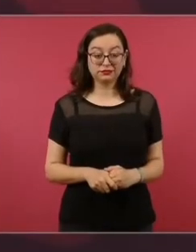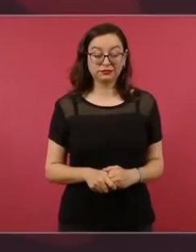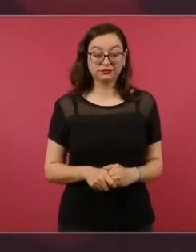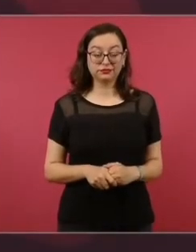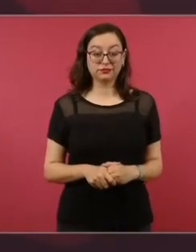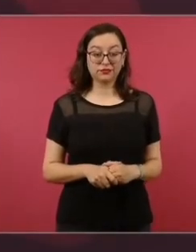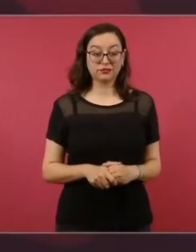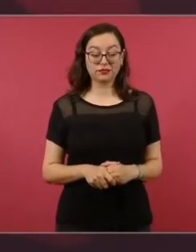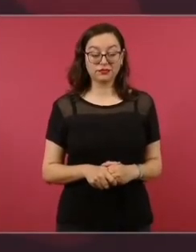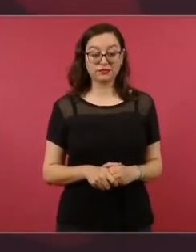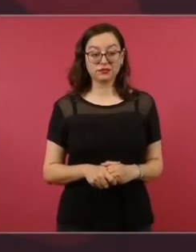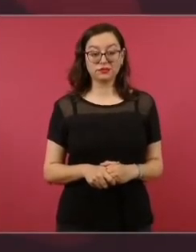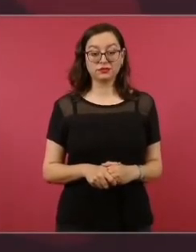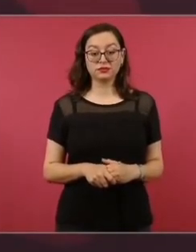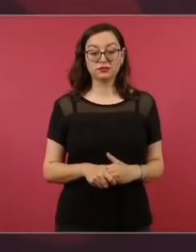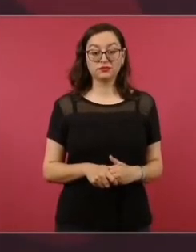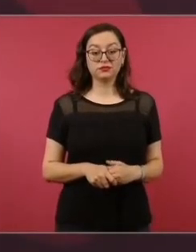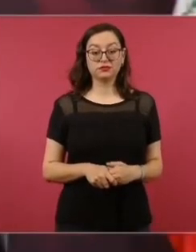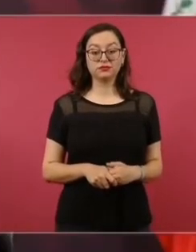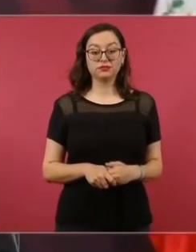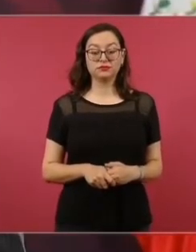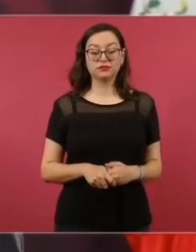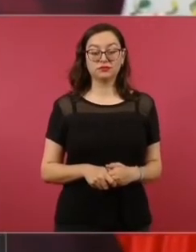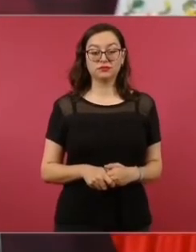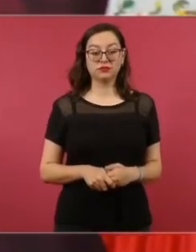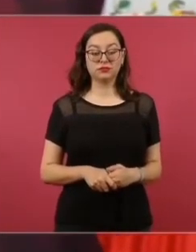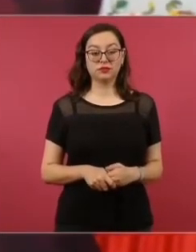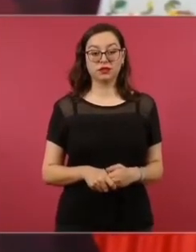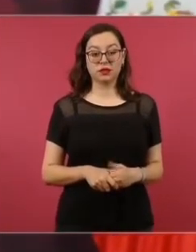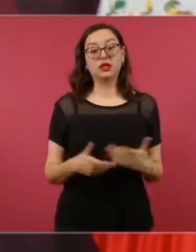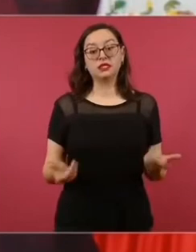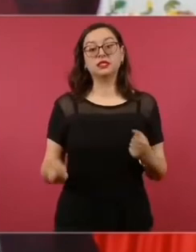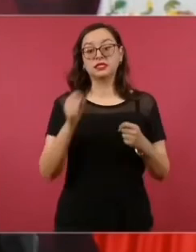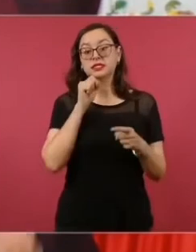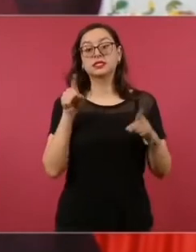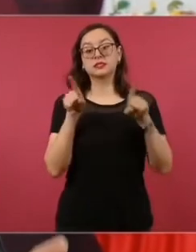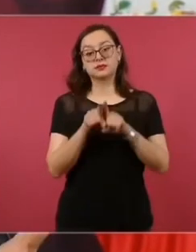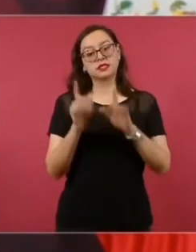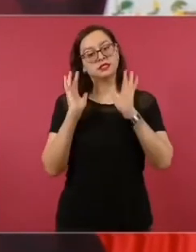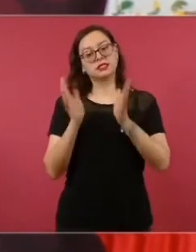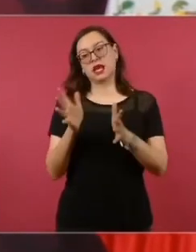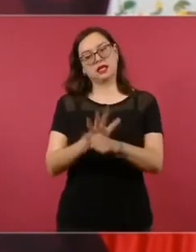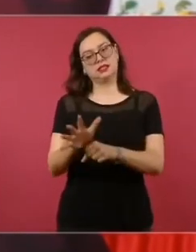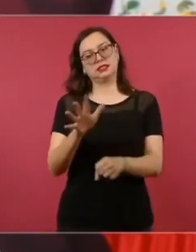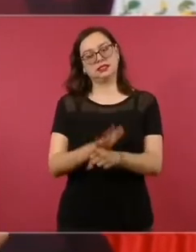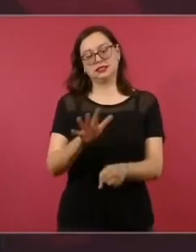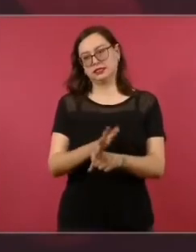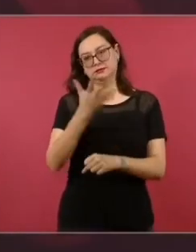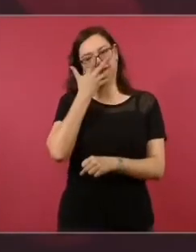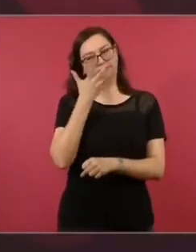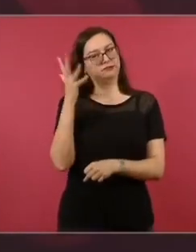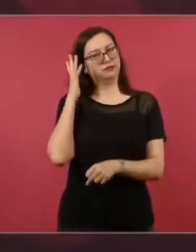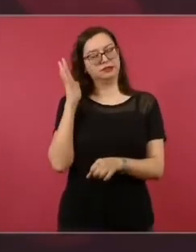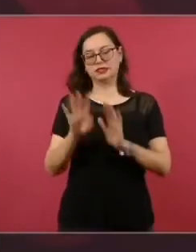Y es también como para decir basta de hipocresías,